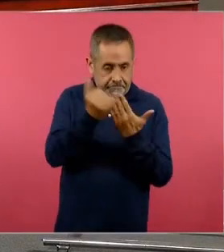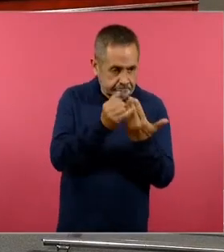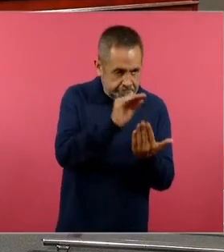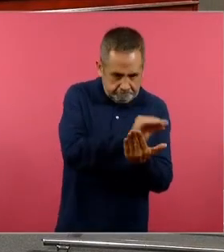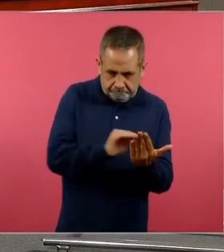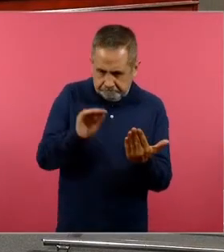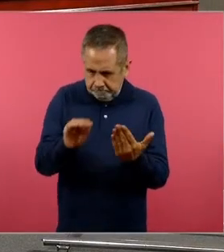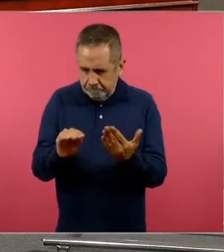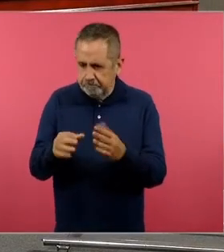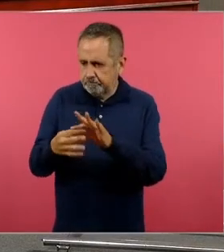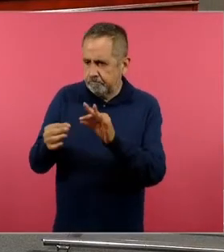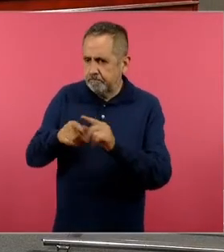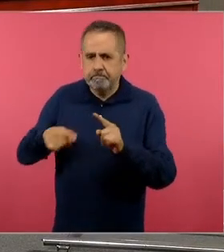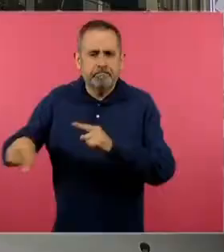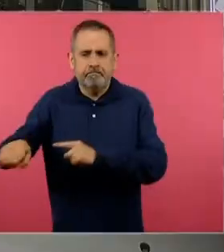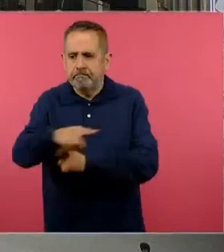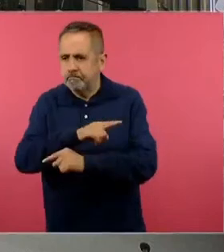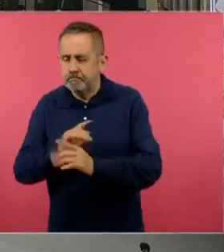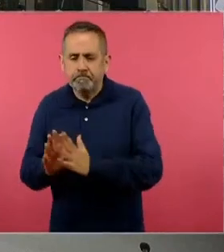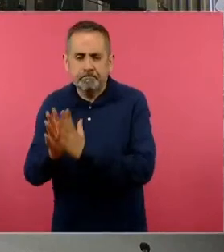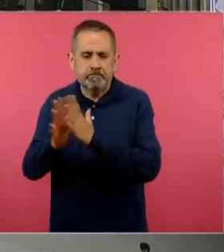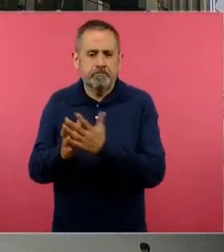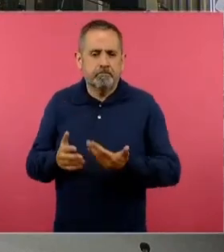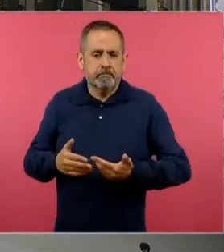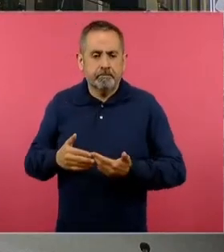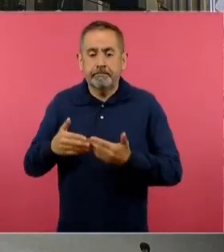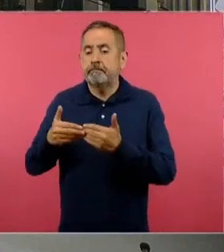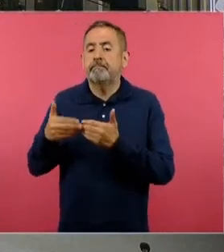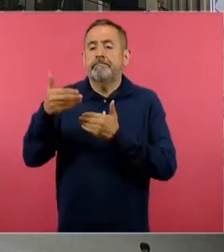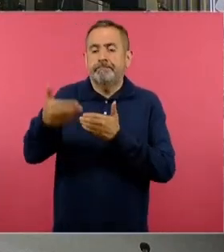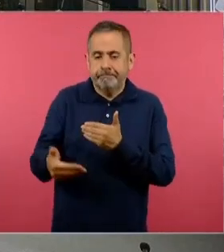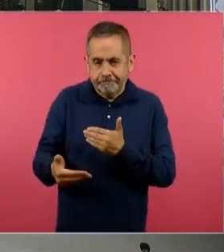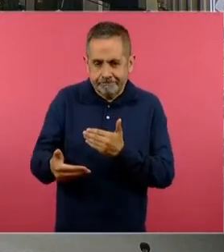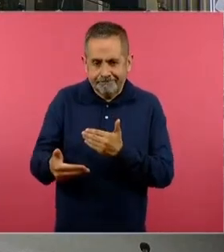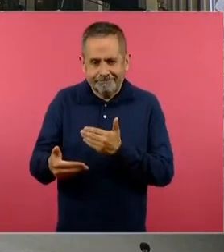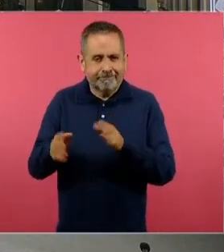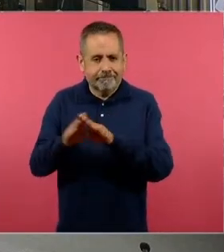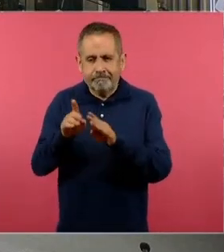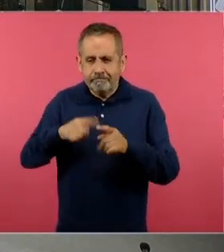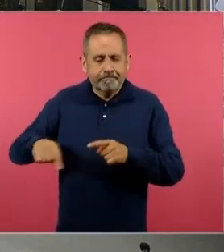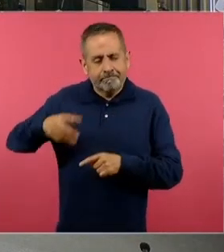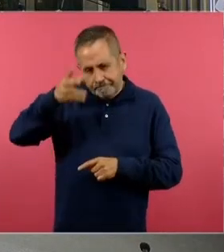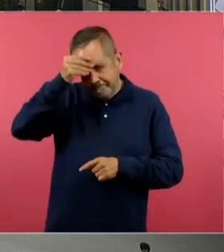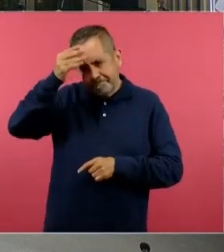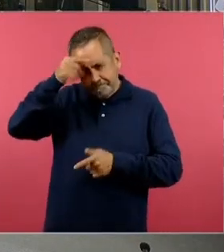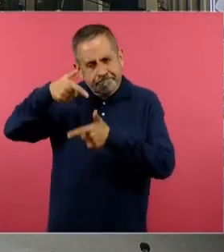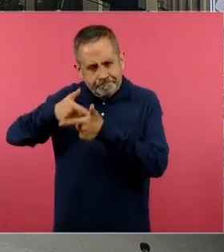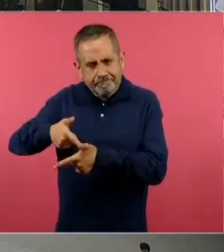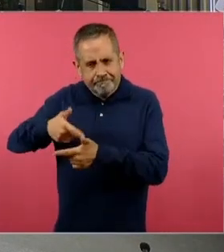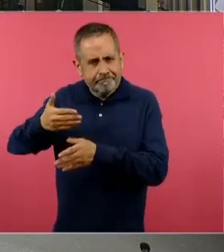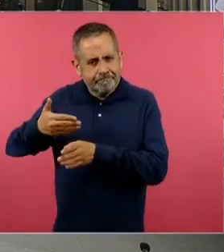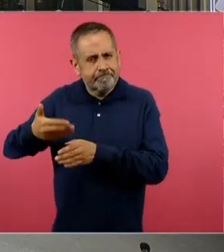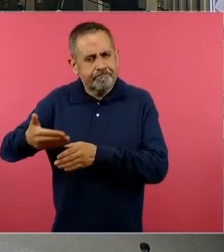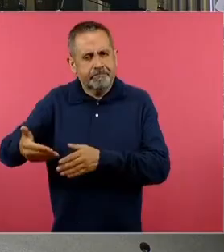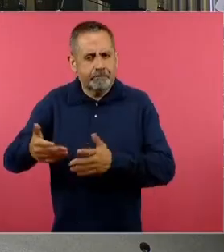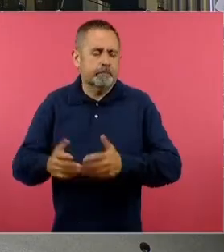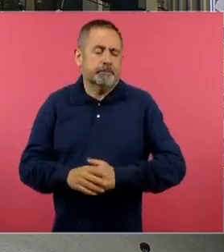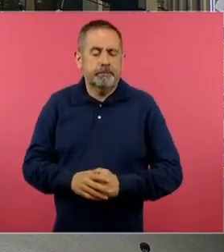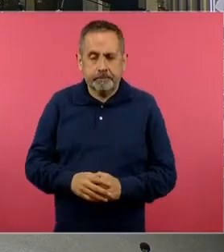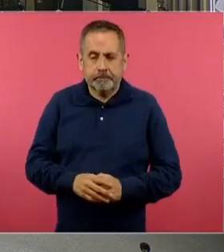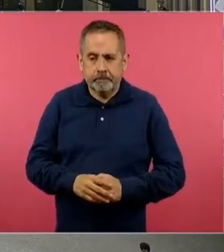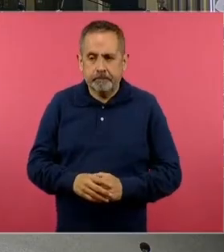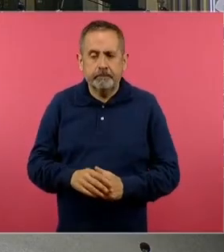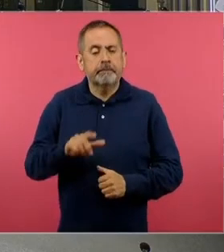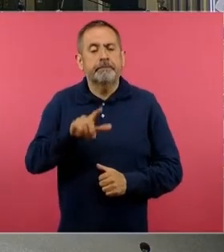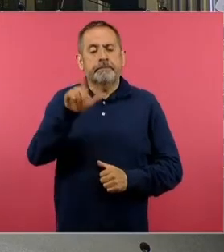contenido y hasta dónde tengo que llegar sigo entonces con mi proceso de desarrollo de aprendizaje. Después entonces yo